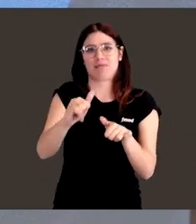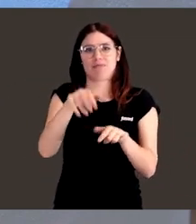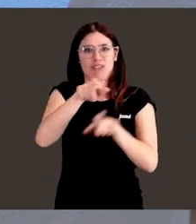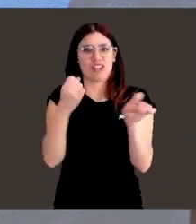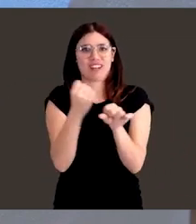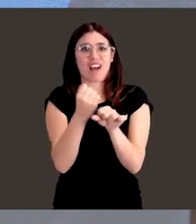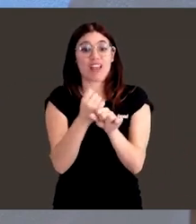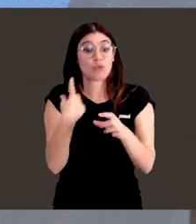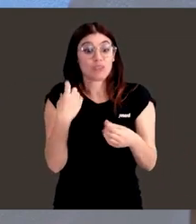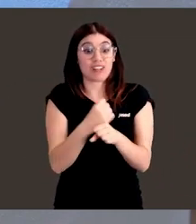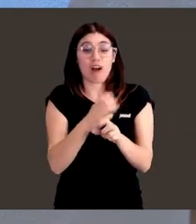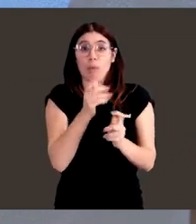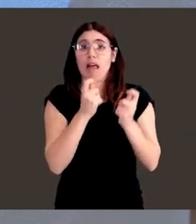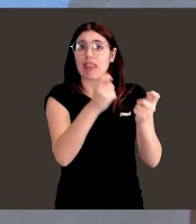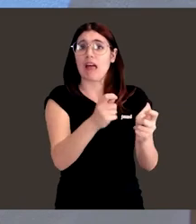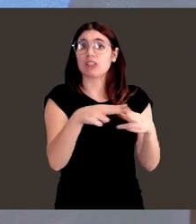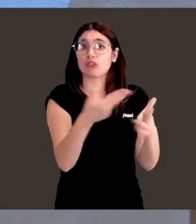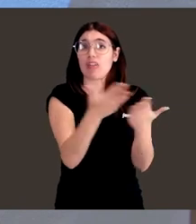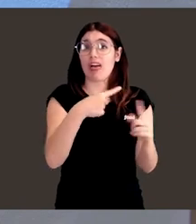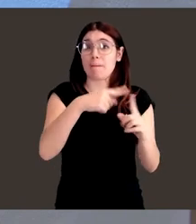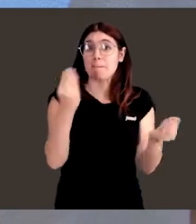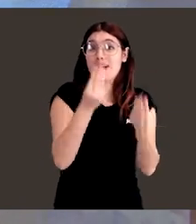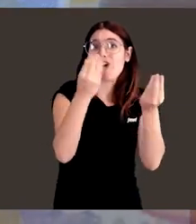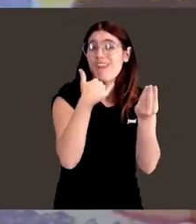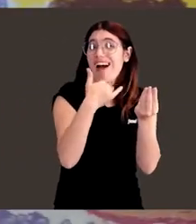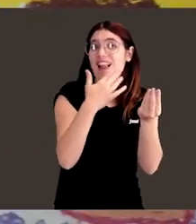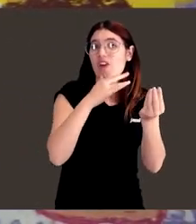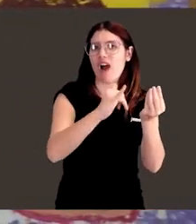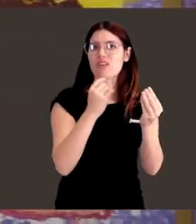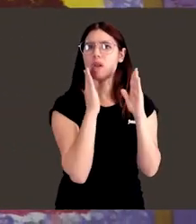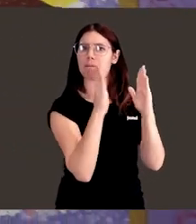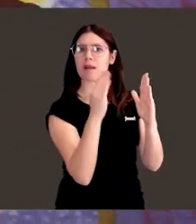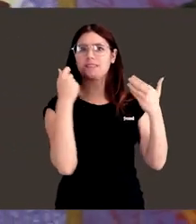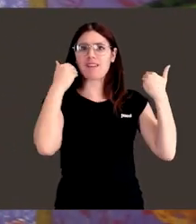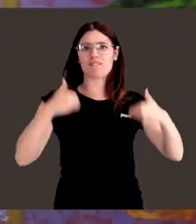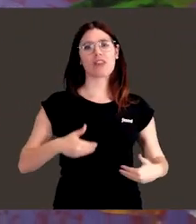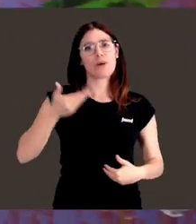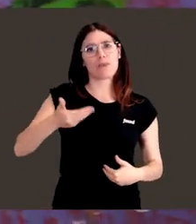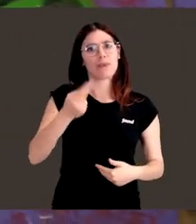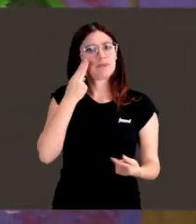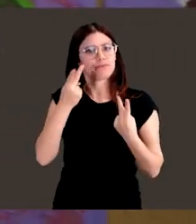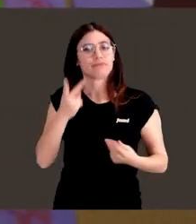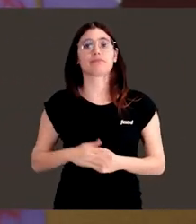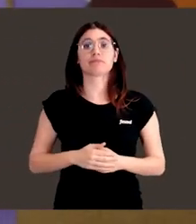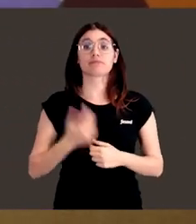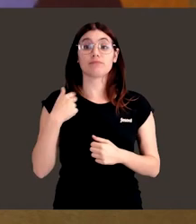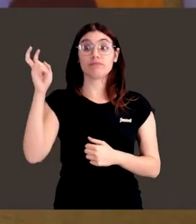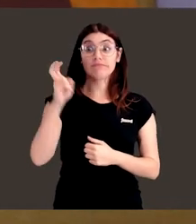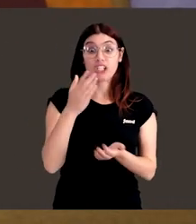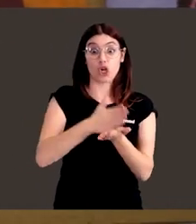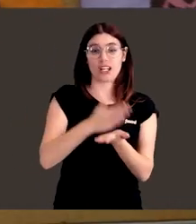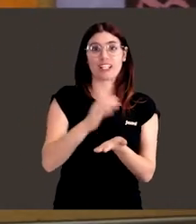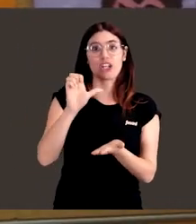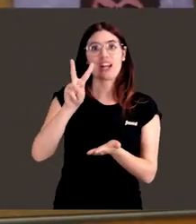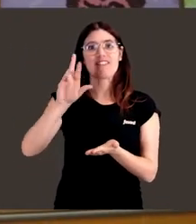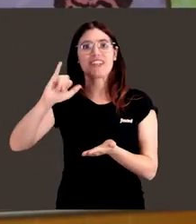en un trabajo que mejora una pequeña parte de la sociedad, una pequeña parte de nuestra vida. A su llegada al Colegio Elvira Costey